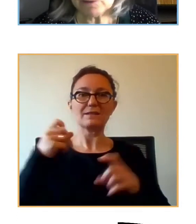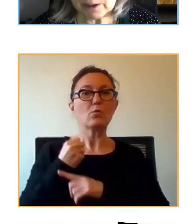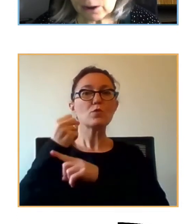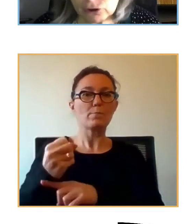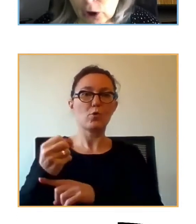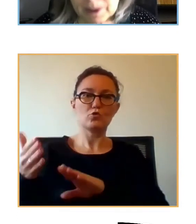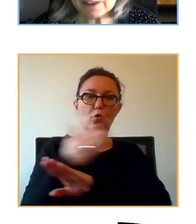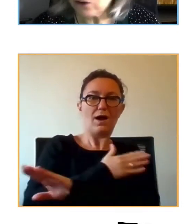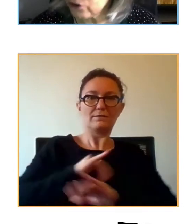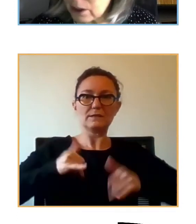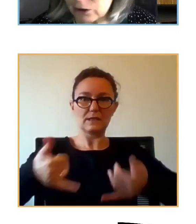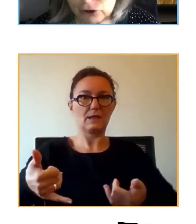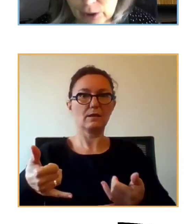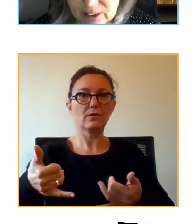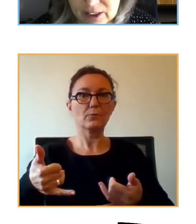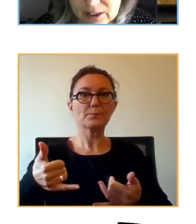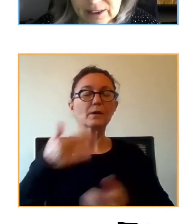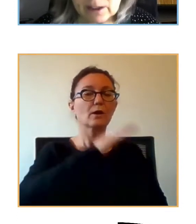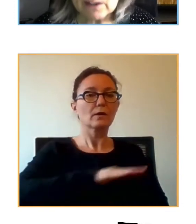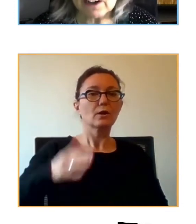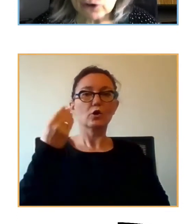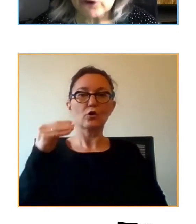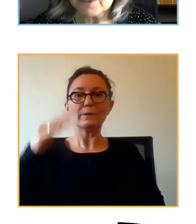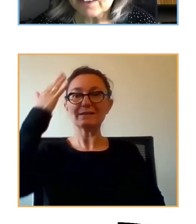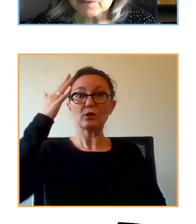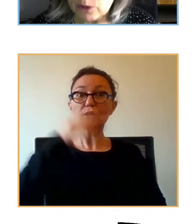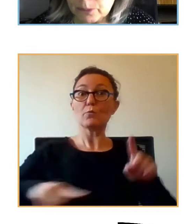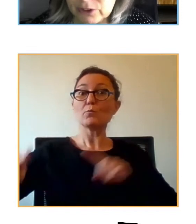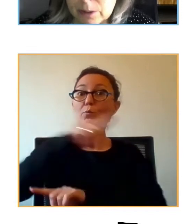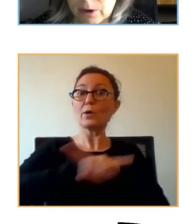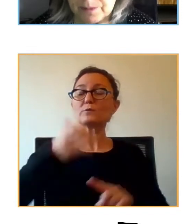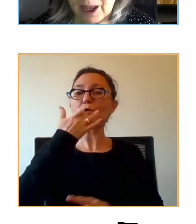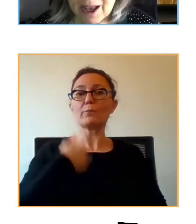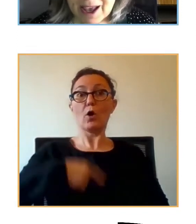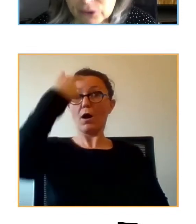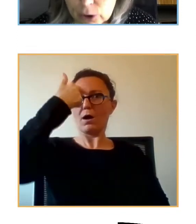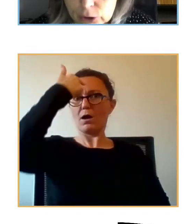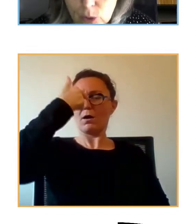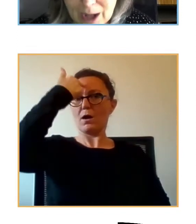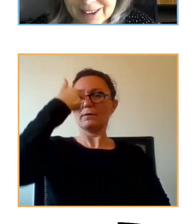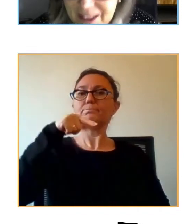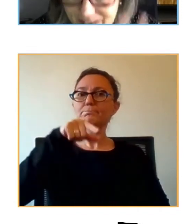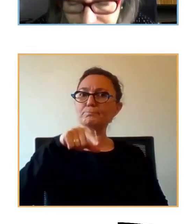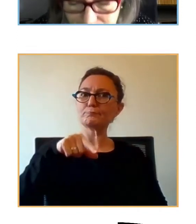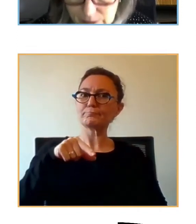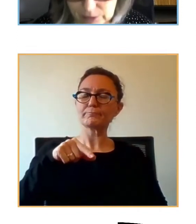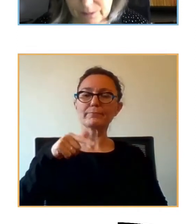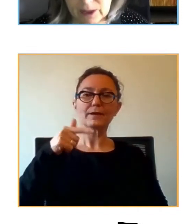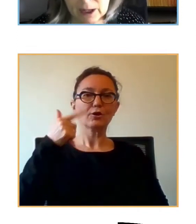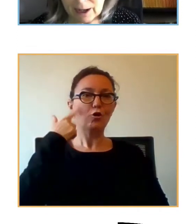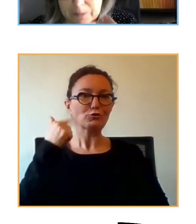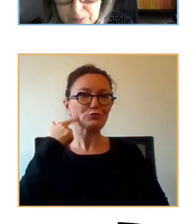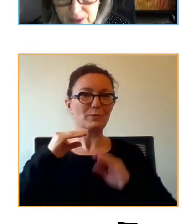Los jóvenes, los niños, los adolescentes que tienen trastorno obsesivo compulsivo, estos rituales necesarios